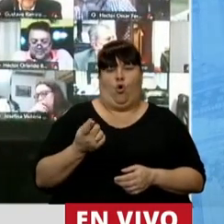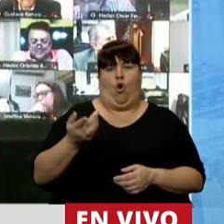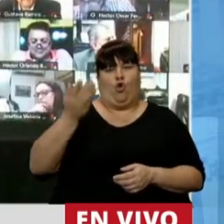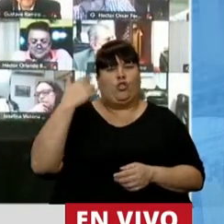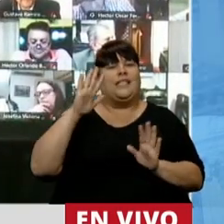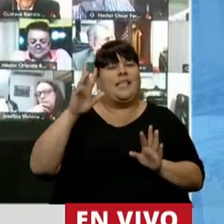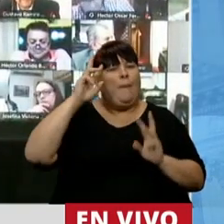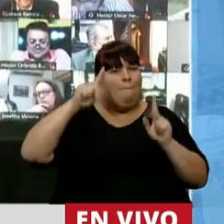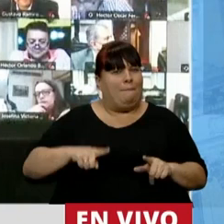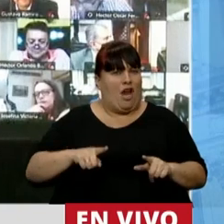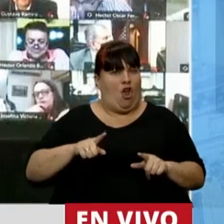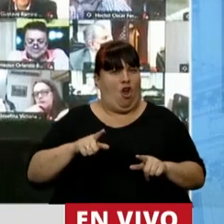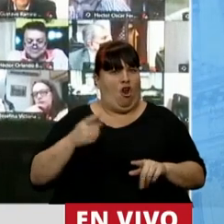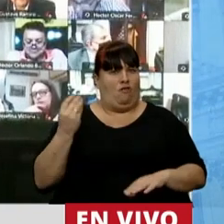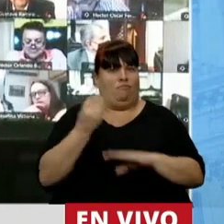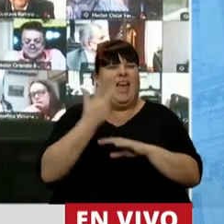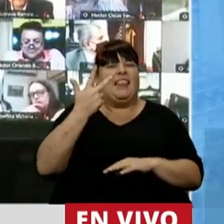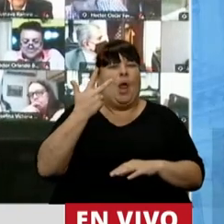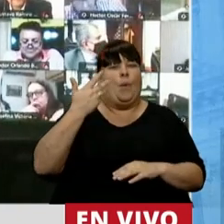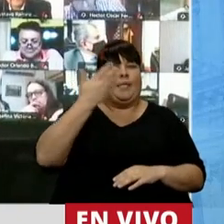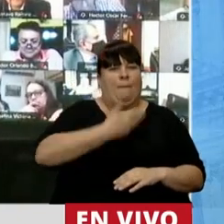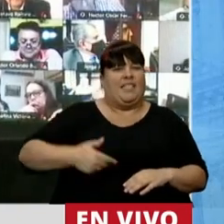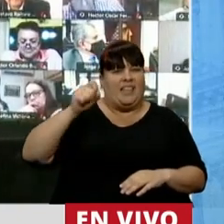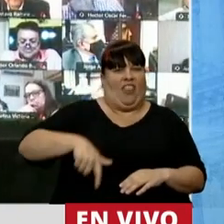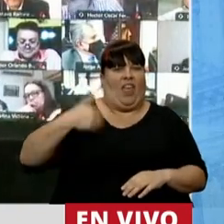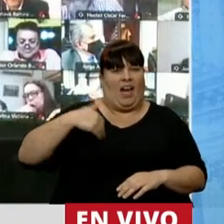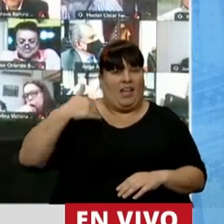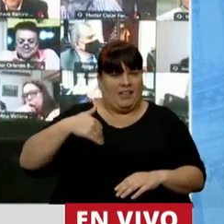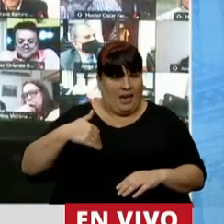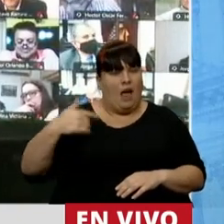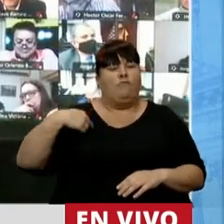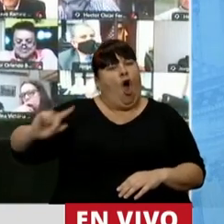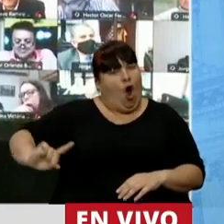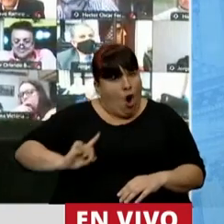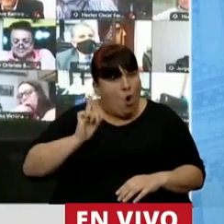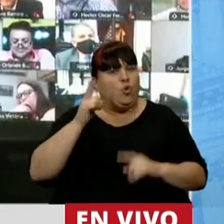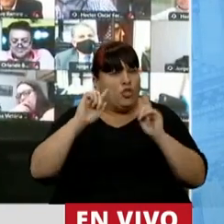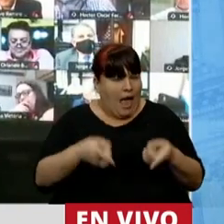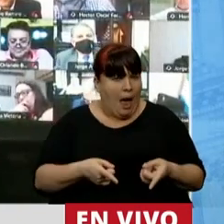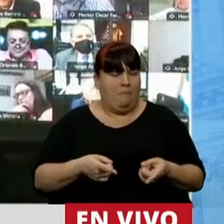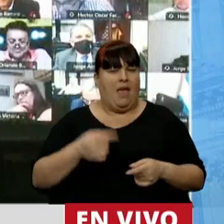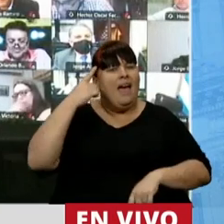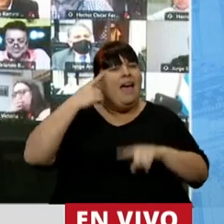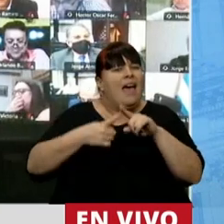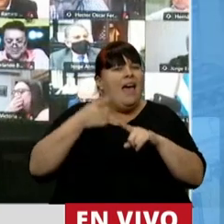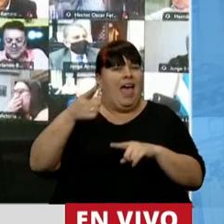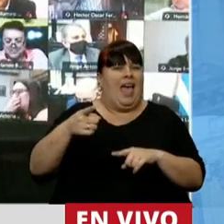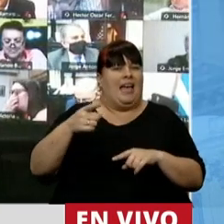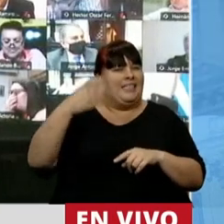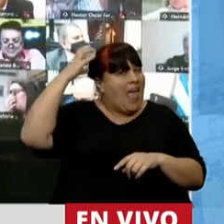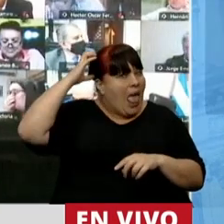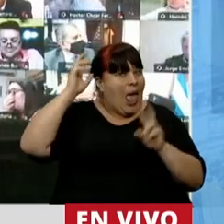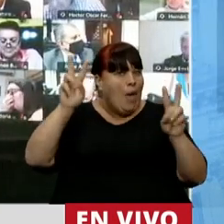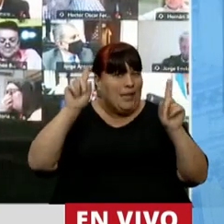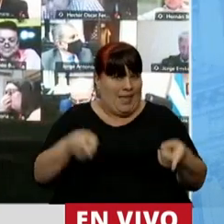tenido a Juan Domingo Perón tres veces presidente de los argentinos, estamos orgullosos de haber tenido a Eva